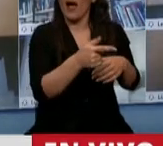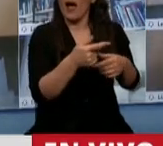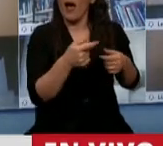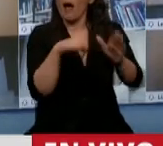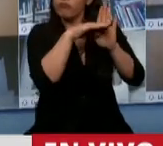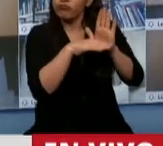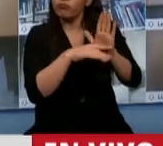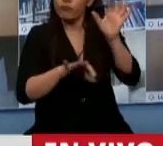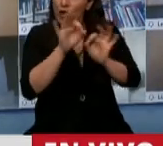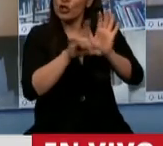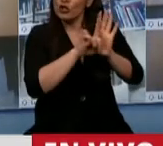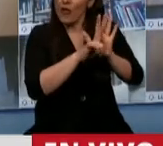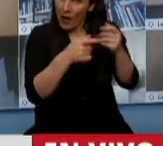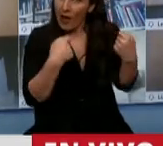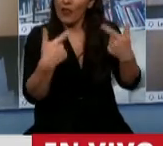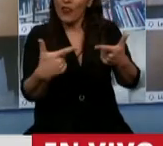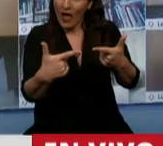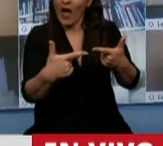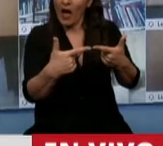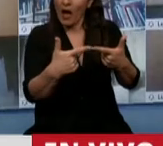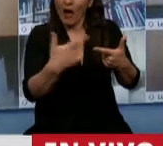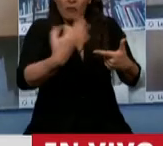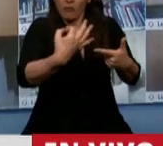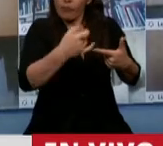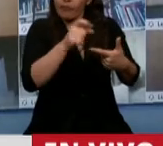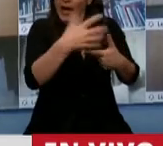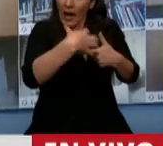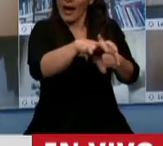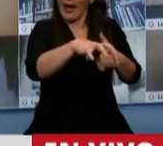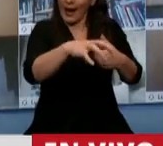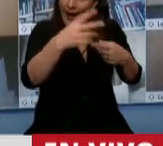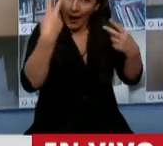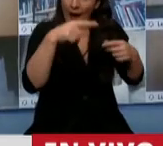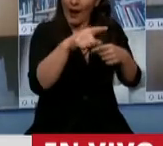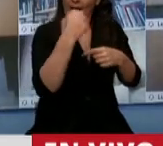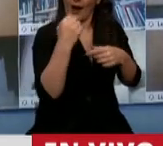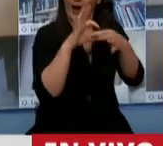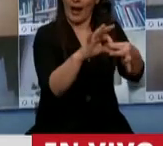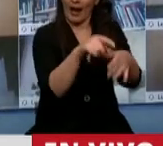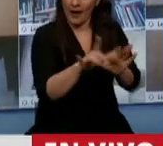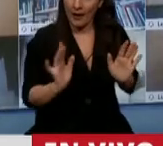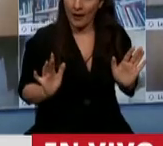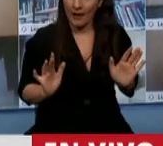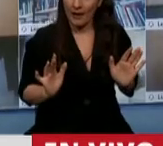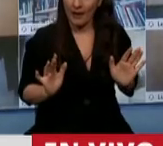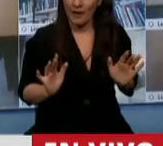esas herramientas a esta actividad productiva que, como se decía recién